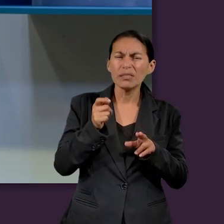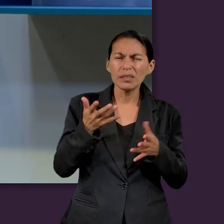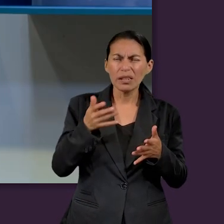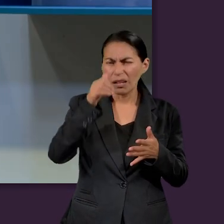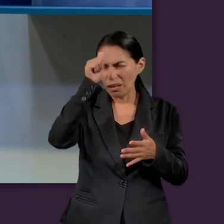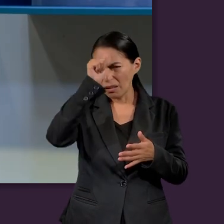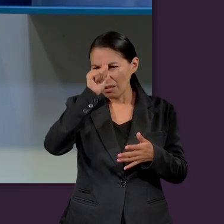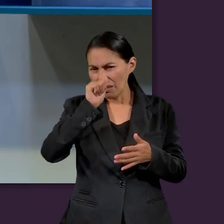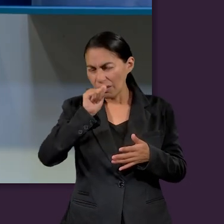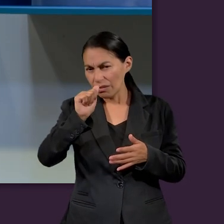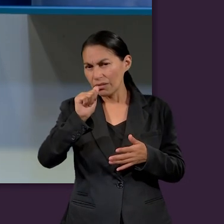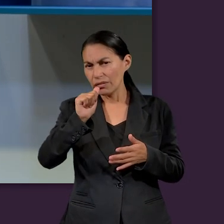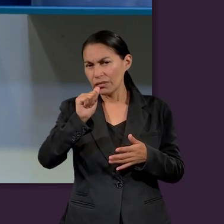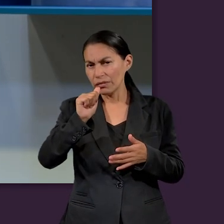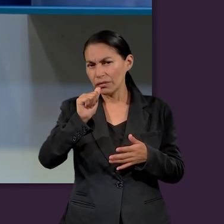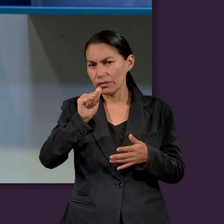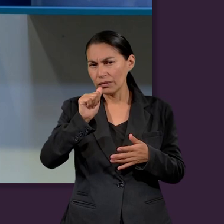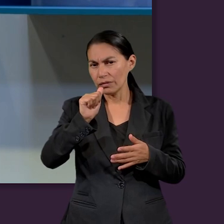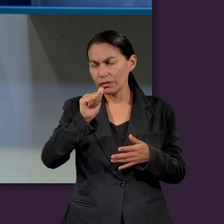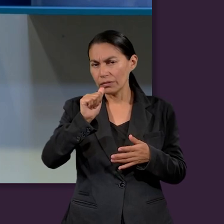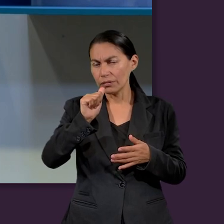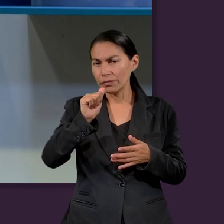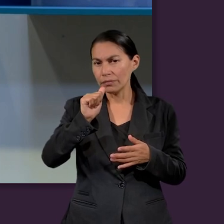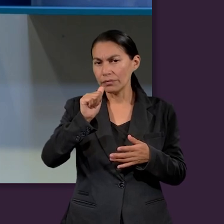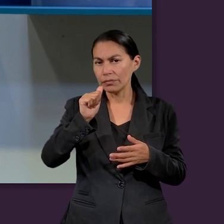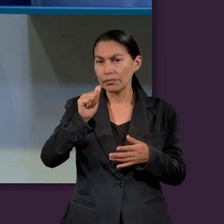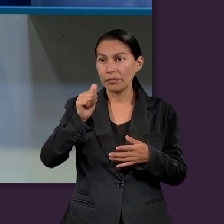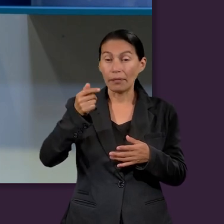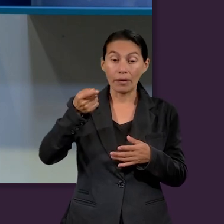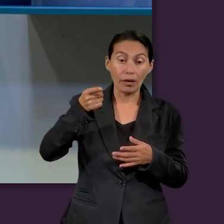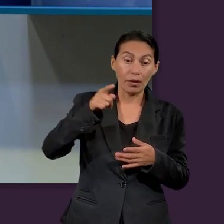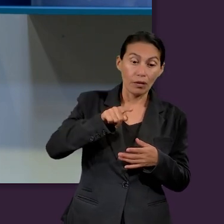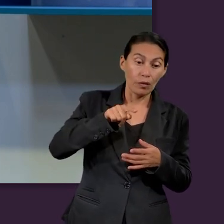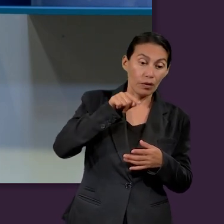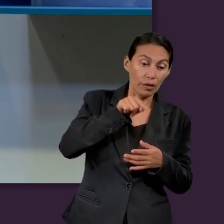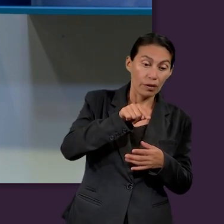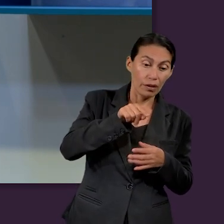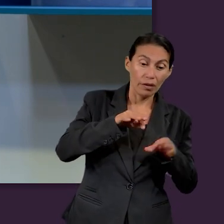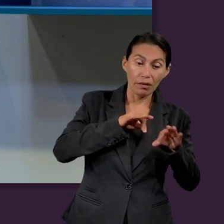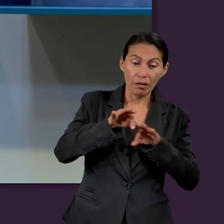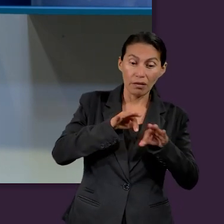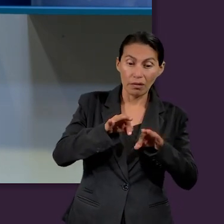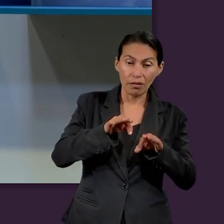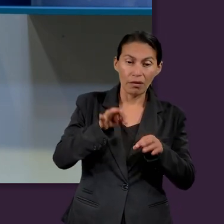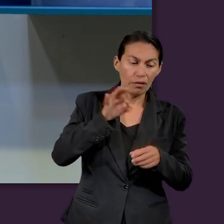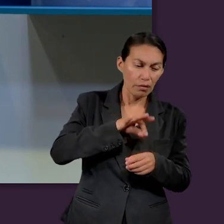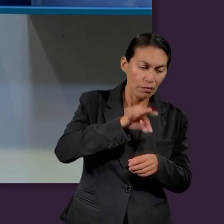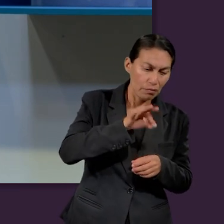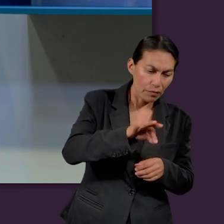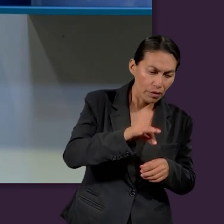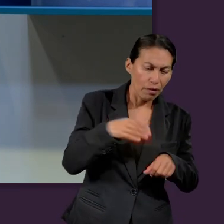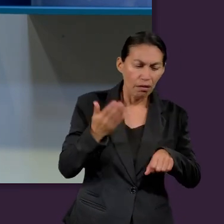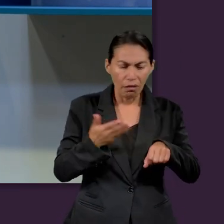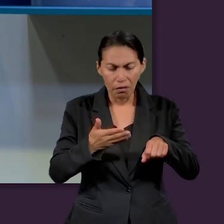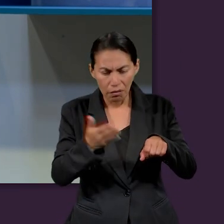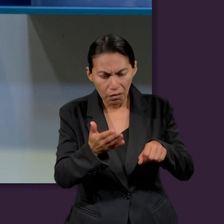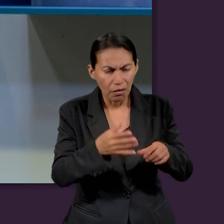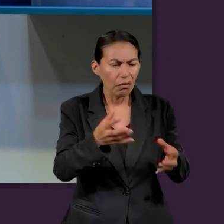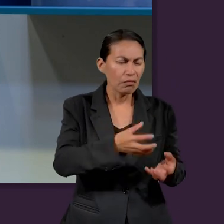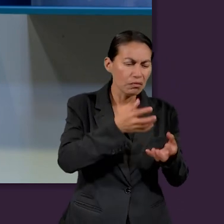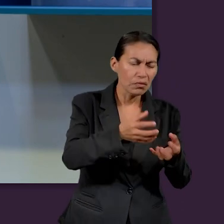Adán esa indicación de ir y labrar la tierra?